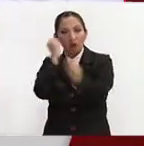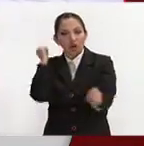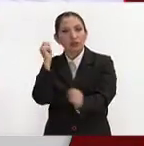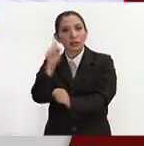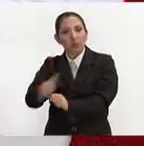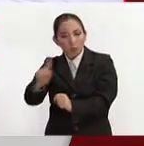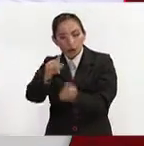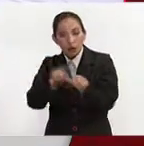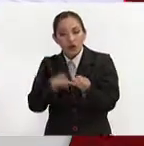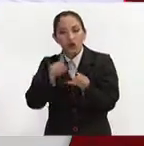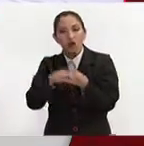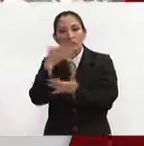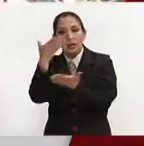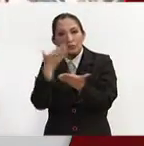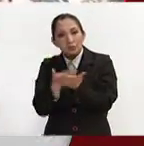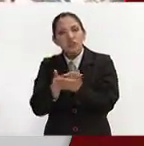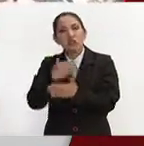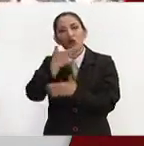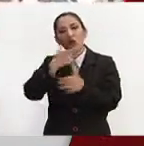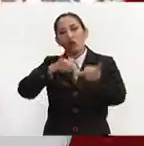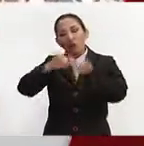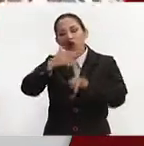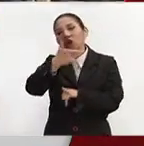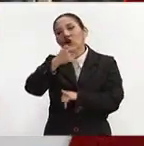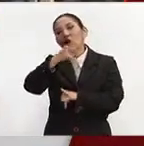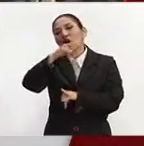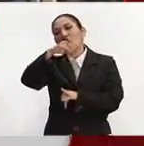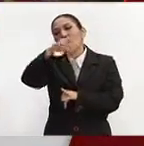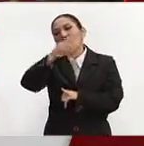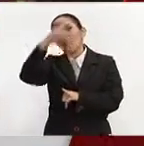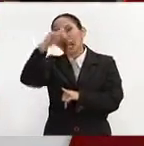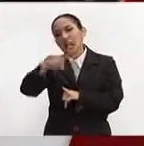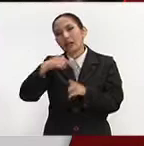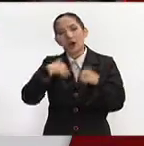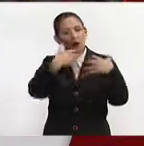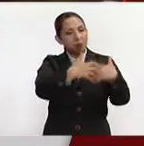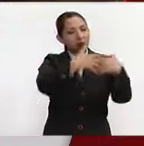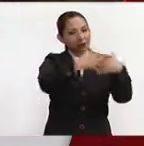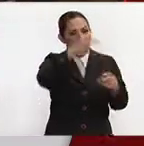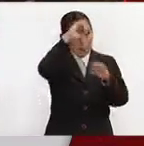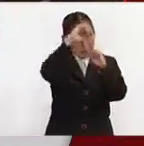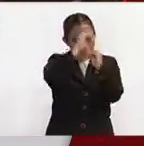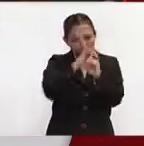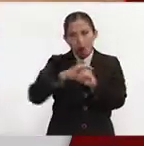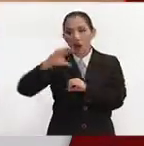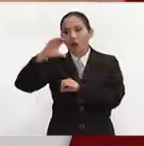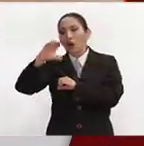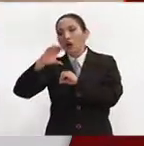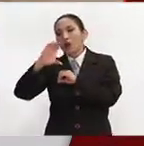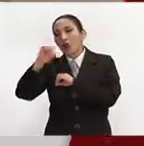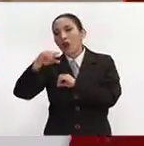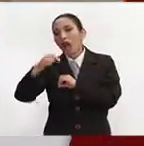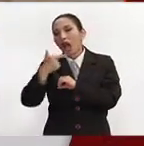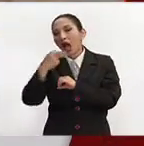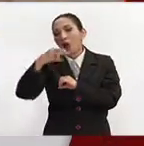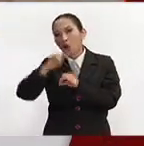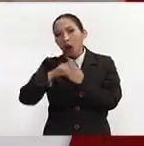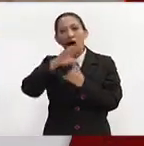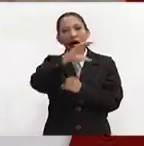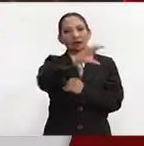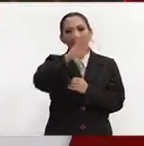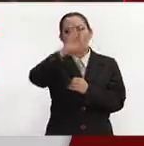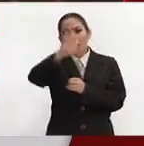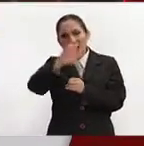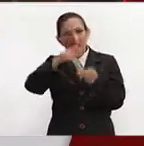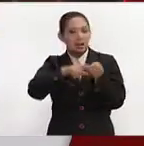Transportes, en el Servicio Geológico Mexicano, en compañías mineras, en Comisión Nacional del Agua, Comisión Federal de Electricidad,